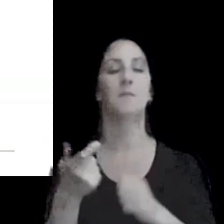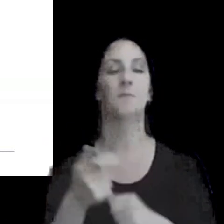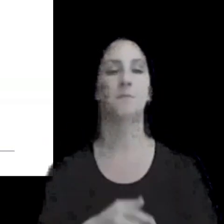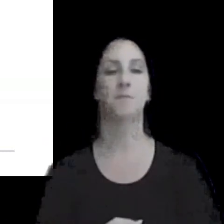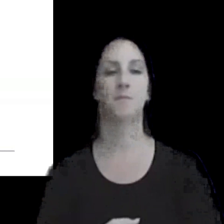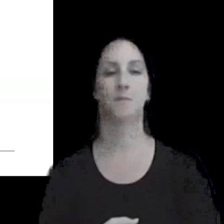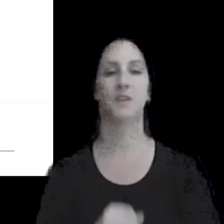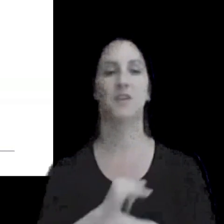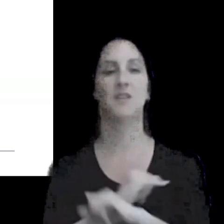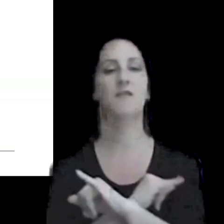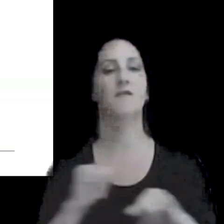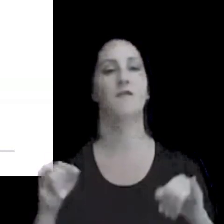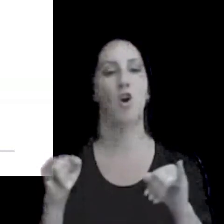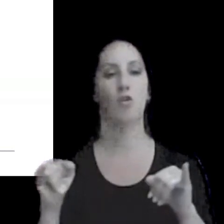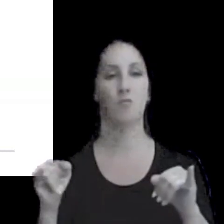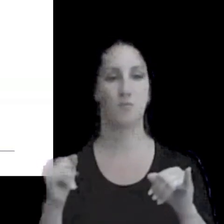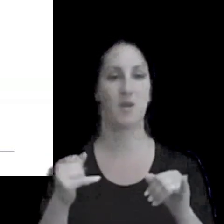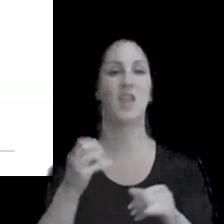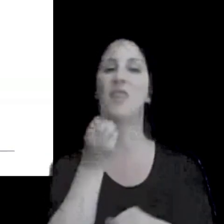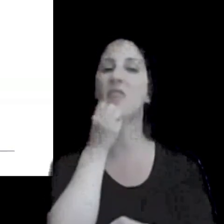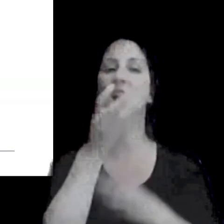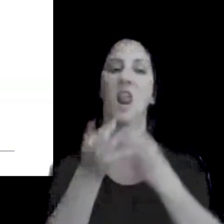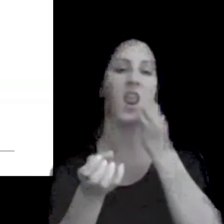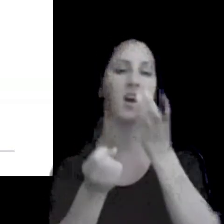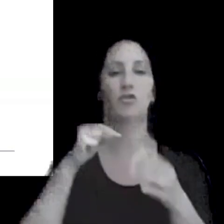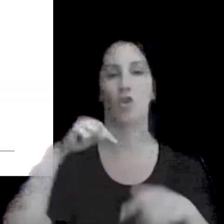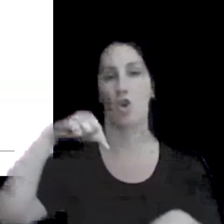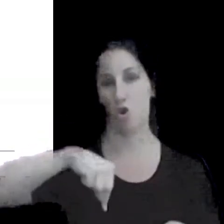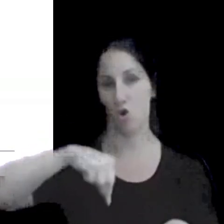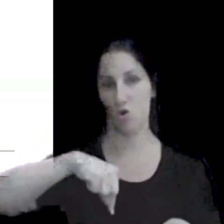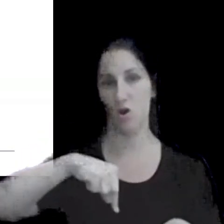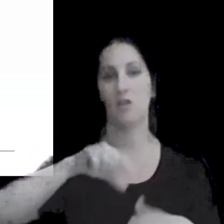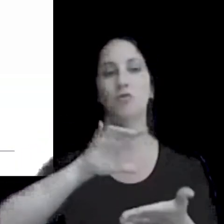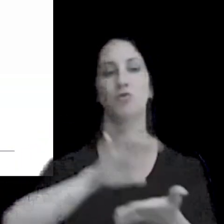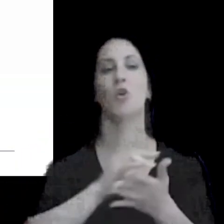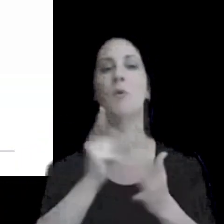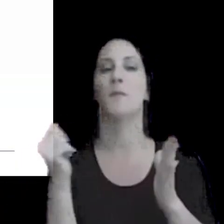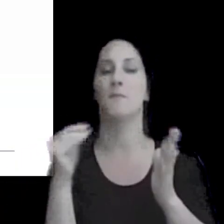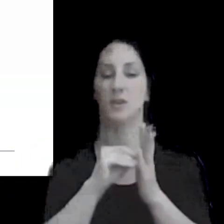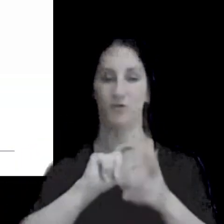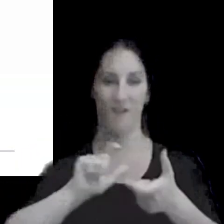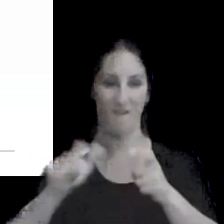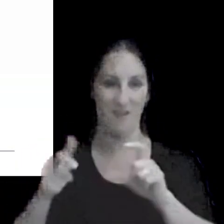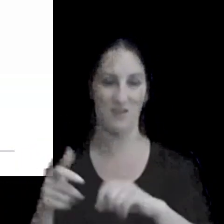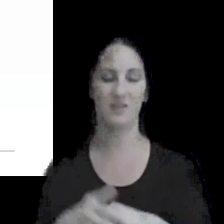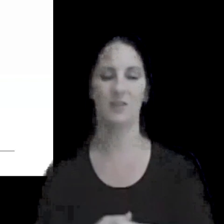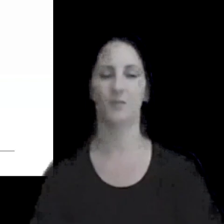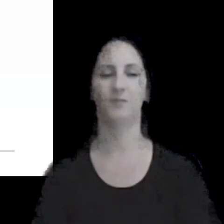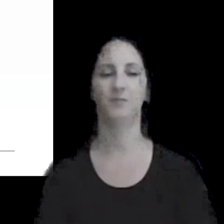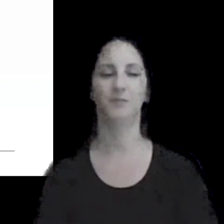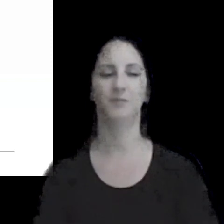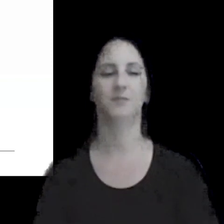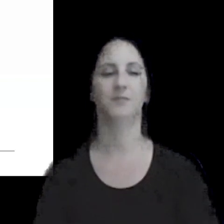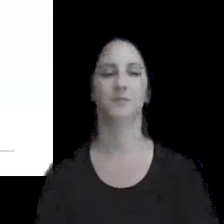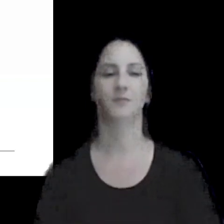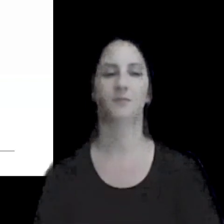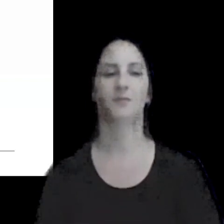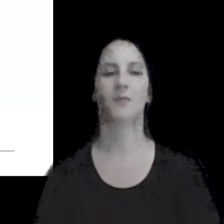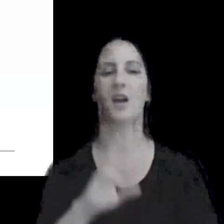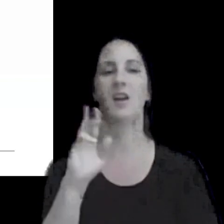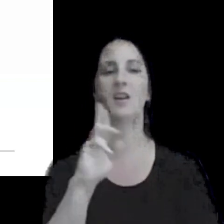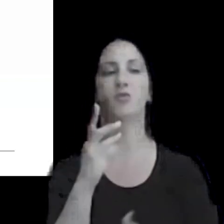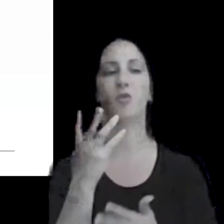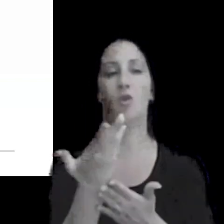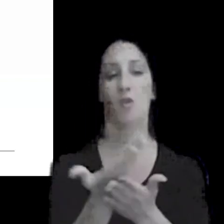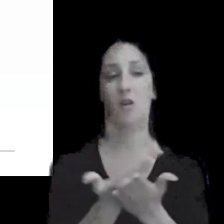informe maestro y declaraciones locales relativas con precio de transferencia las resoluciones